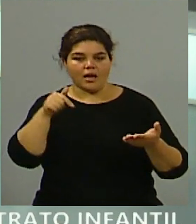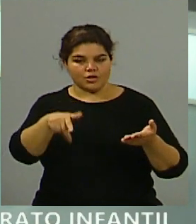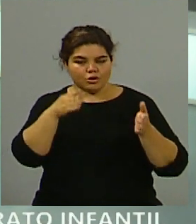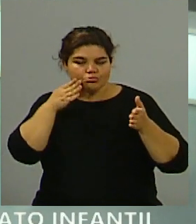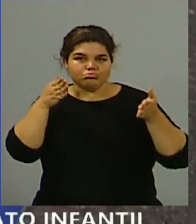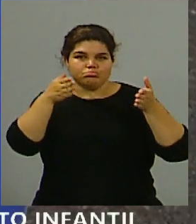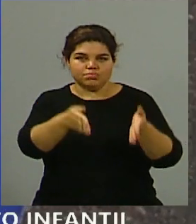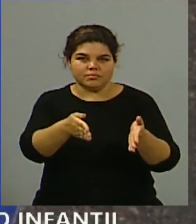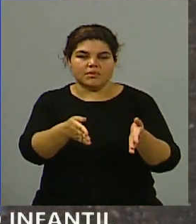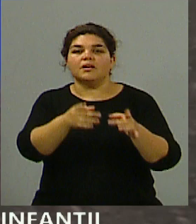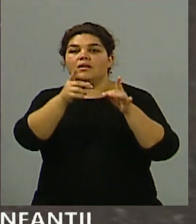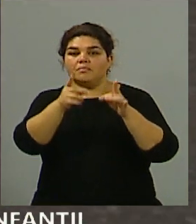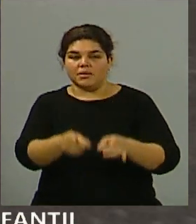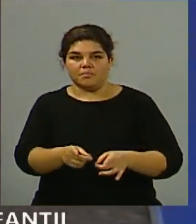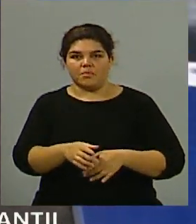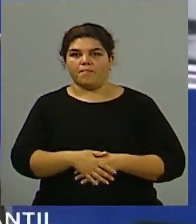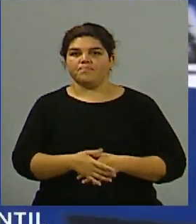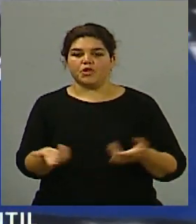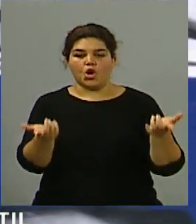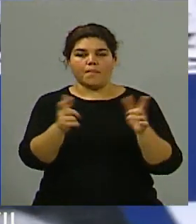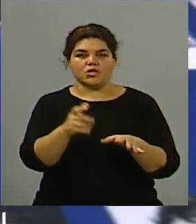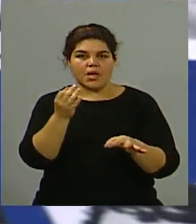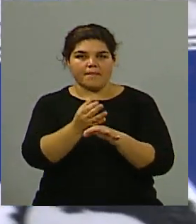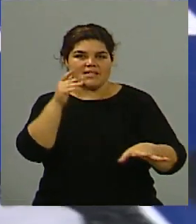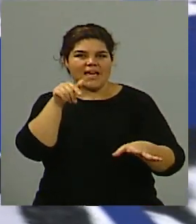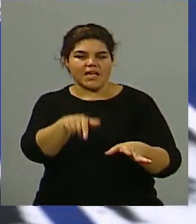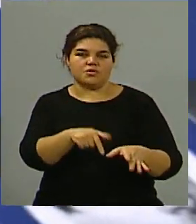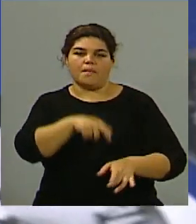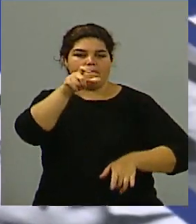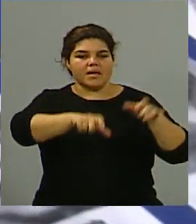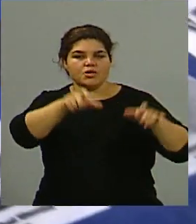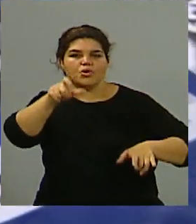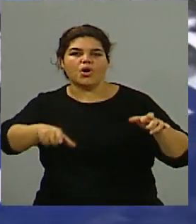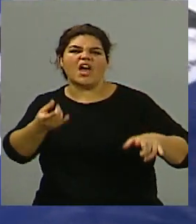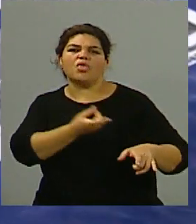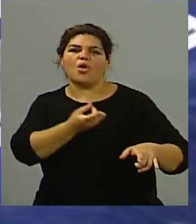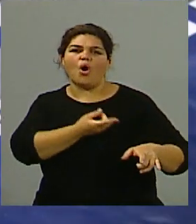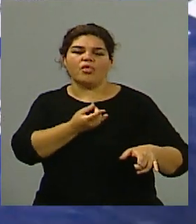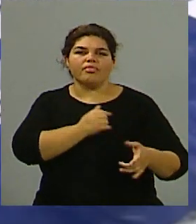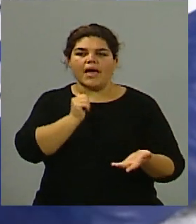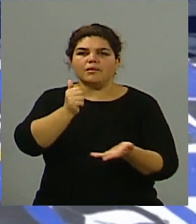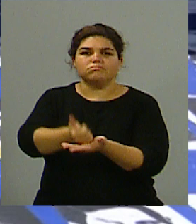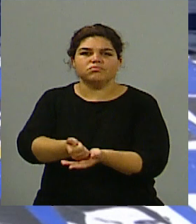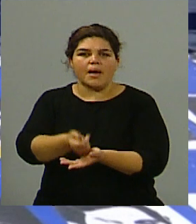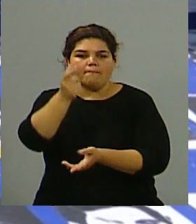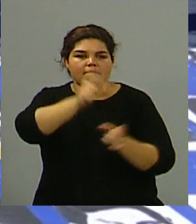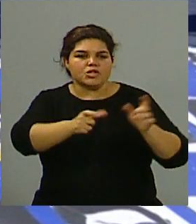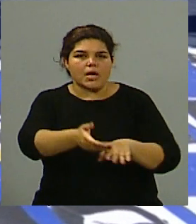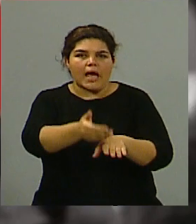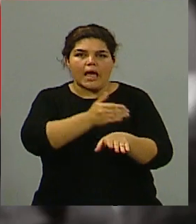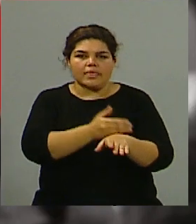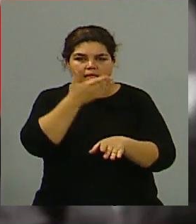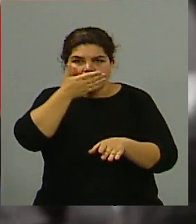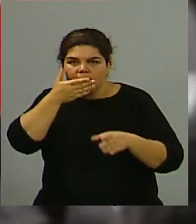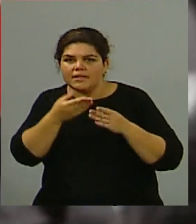Provincial para la Búsqueda del Destino de Personas Desaparecidas. Las COPRODEP son las siglas de esta